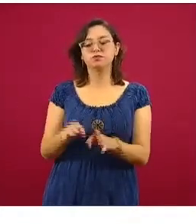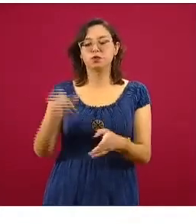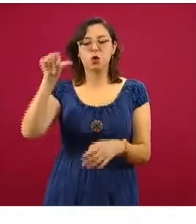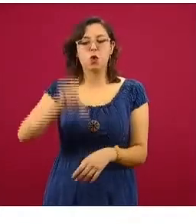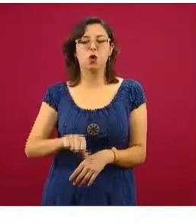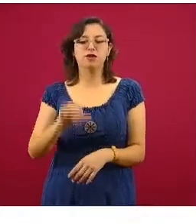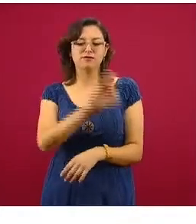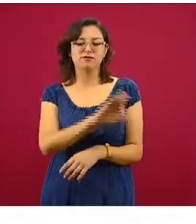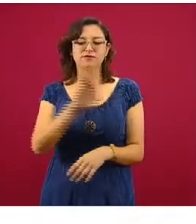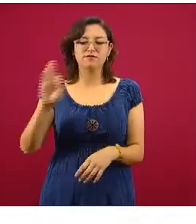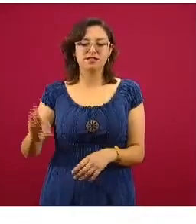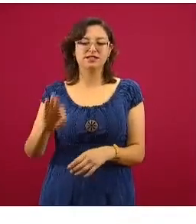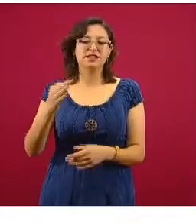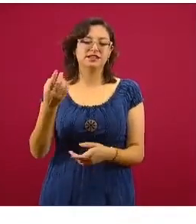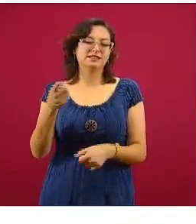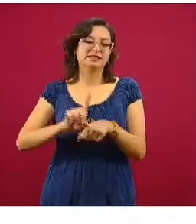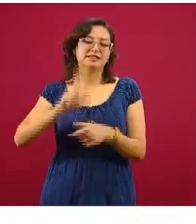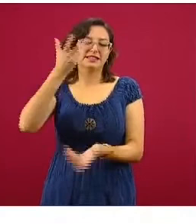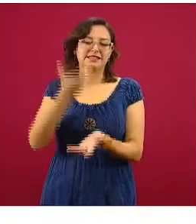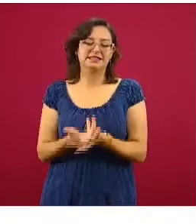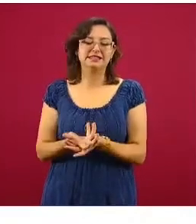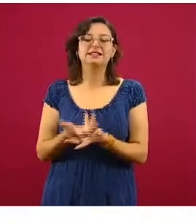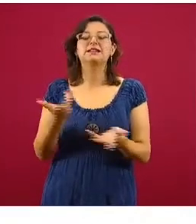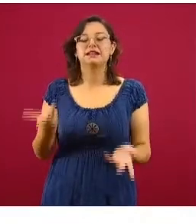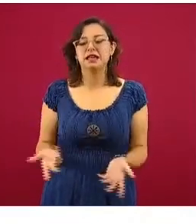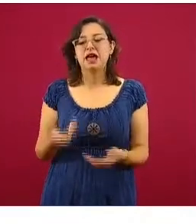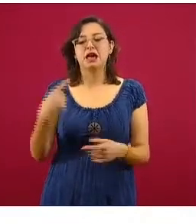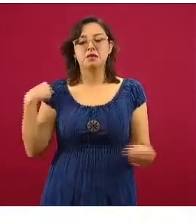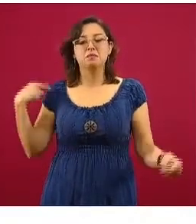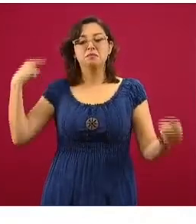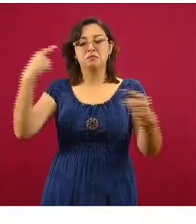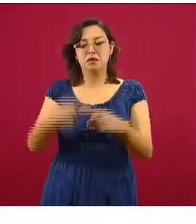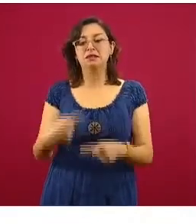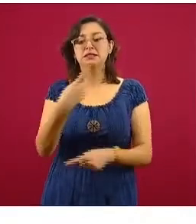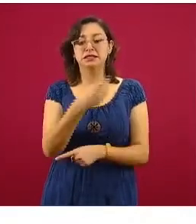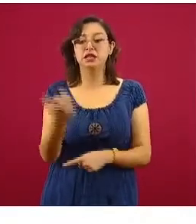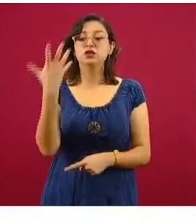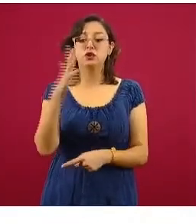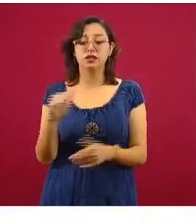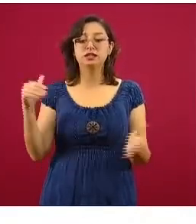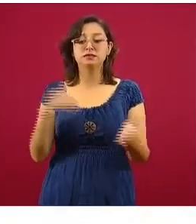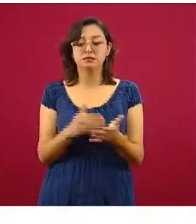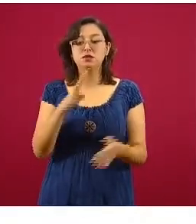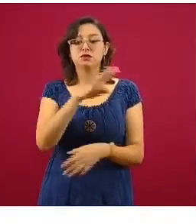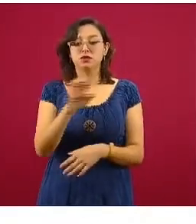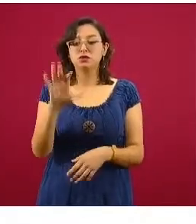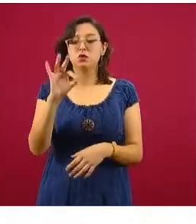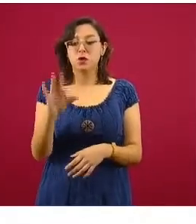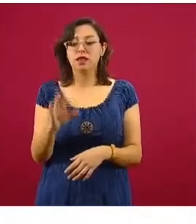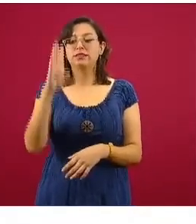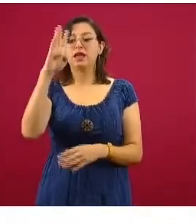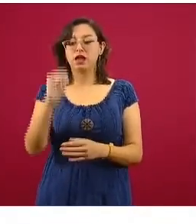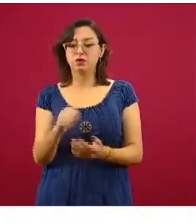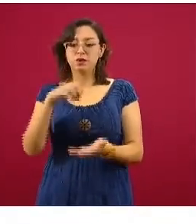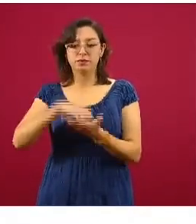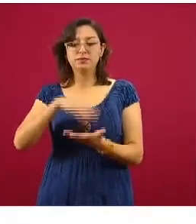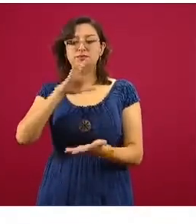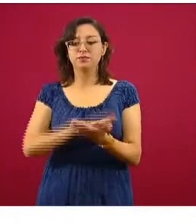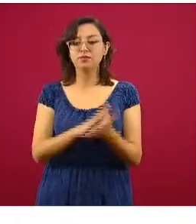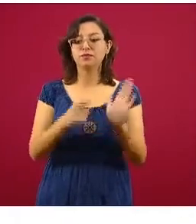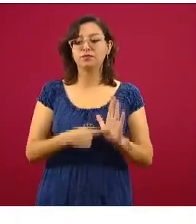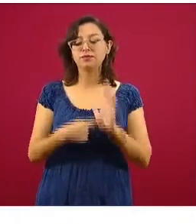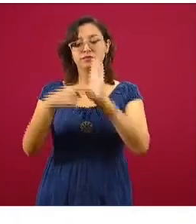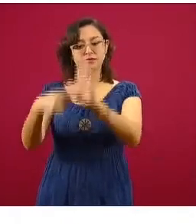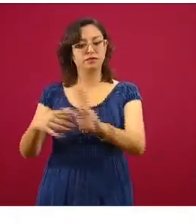los registros. Y al día de hoy llevamos 110 mil 449 registros, ese es el